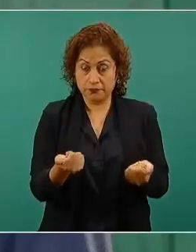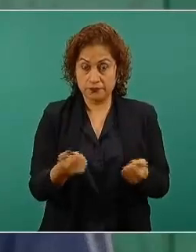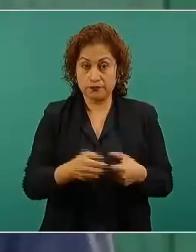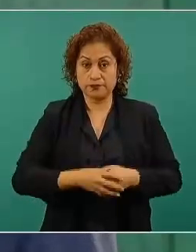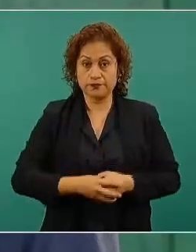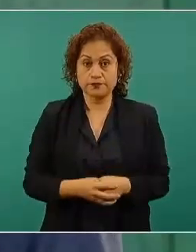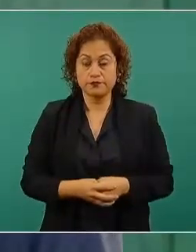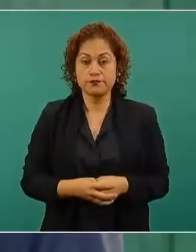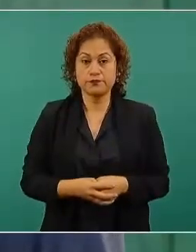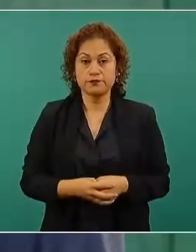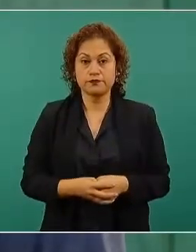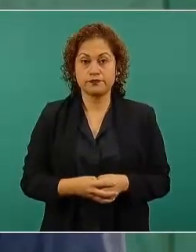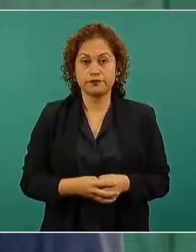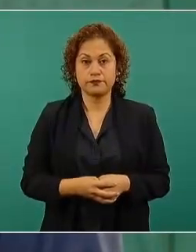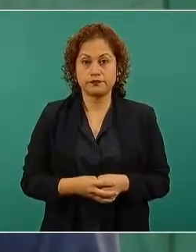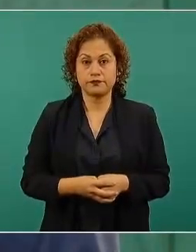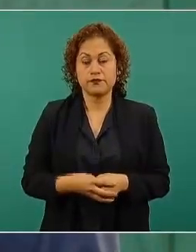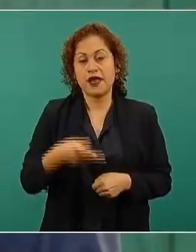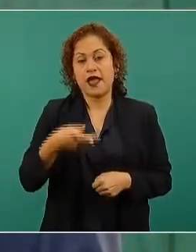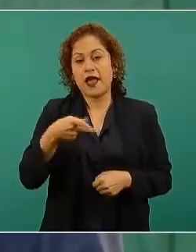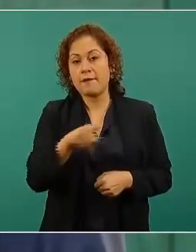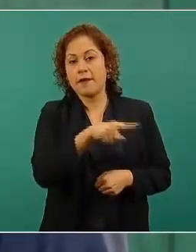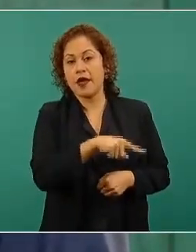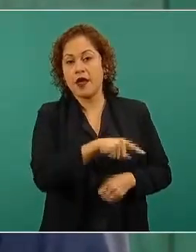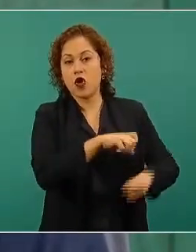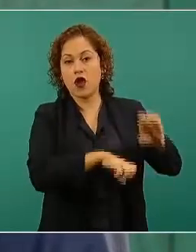y ellos no quieren dejar de robar.